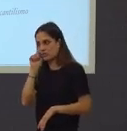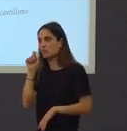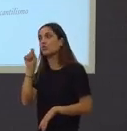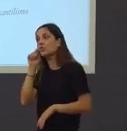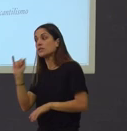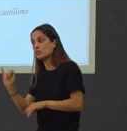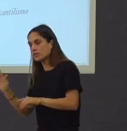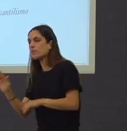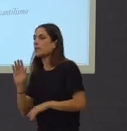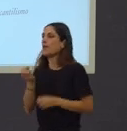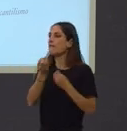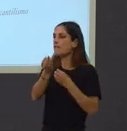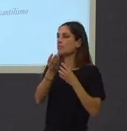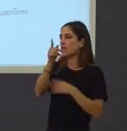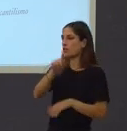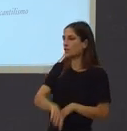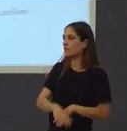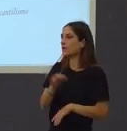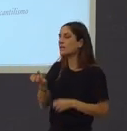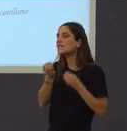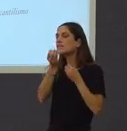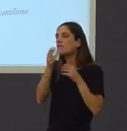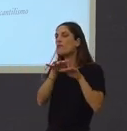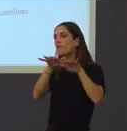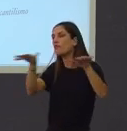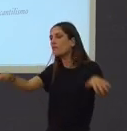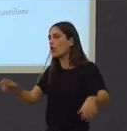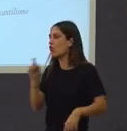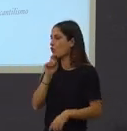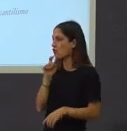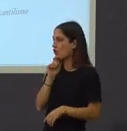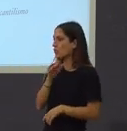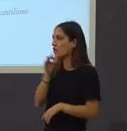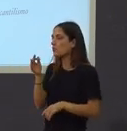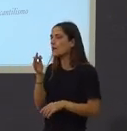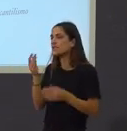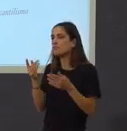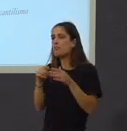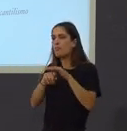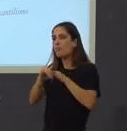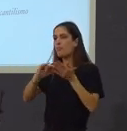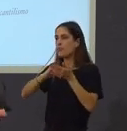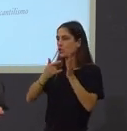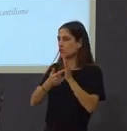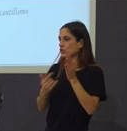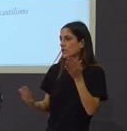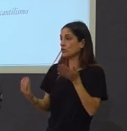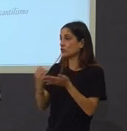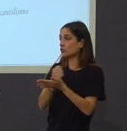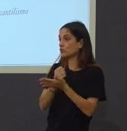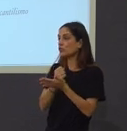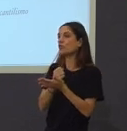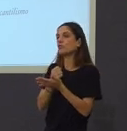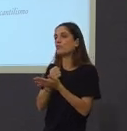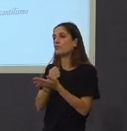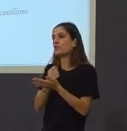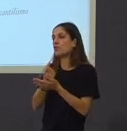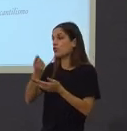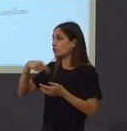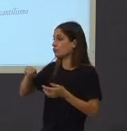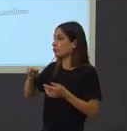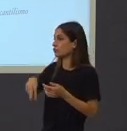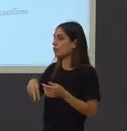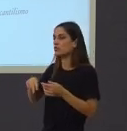pero tamén de información e de como chegaba a información e todo este proxecto que somos nos